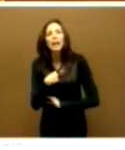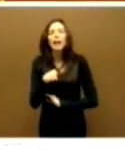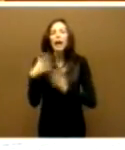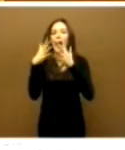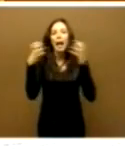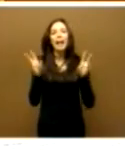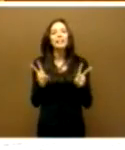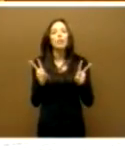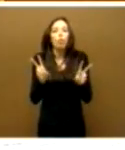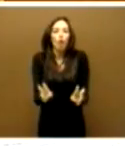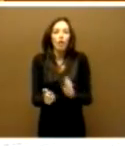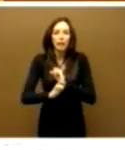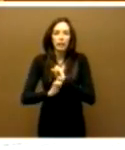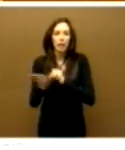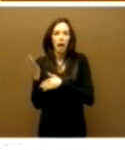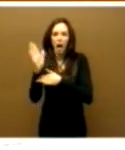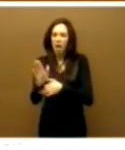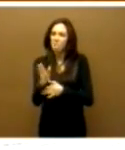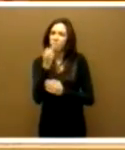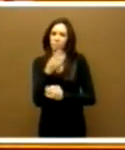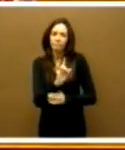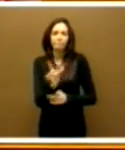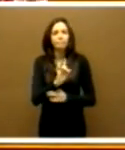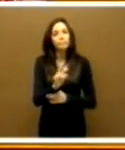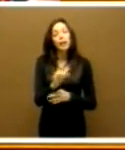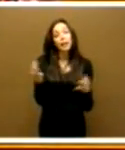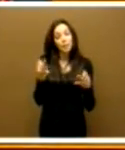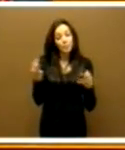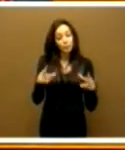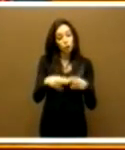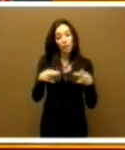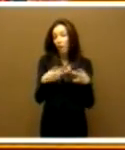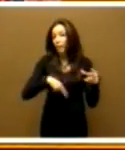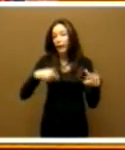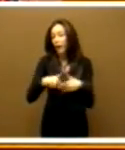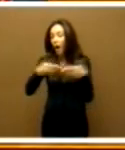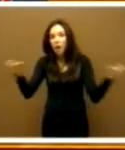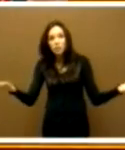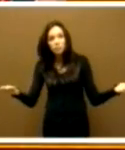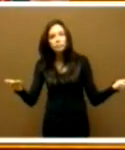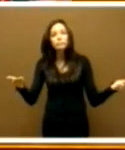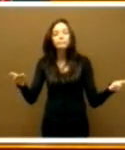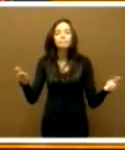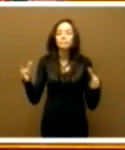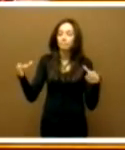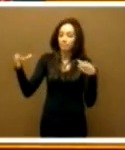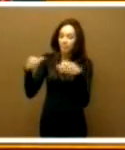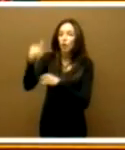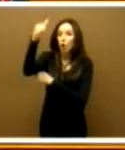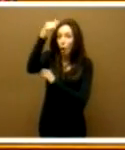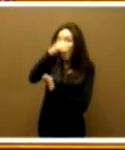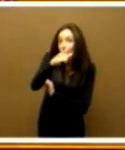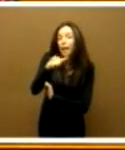introducción de esta estrategia. Lo que sucede es que la sociedad en general y los hombres y mujeres